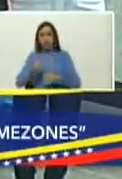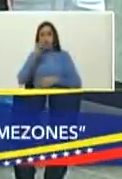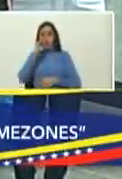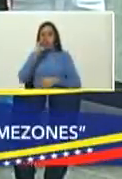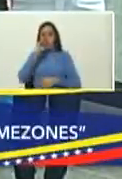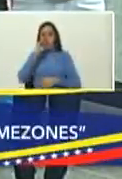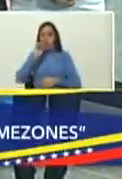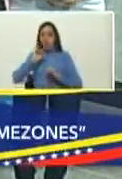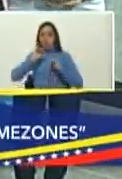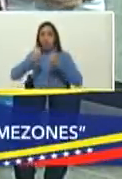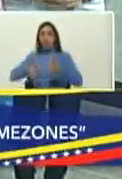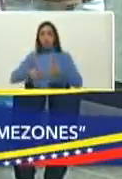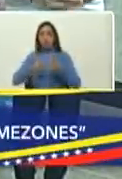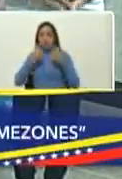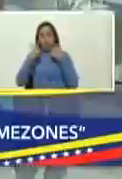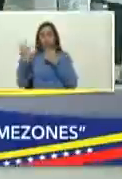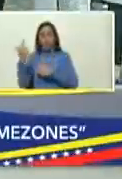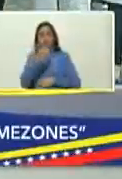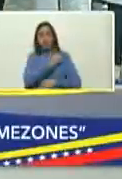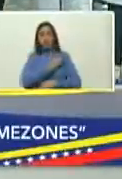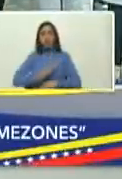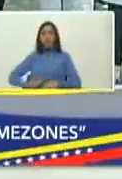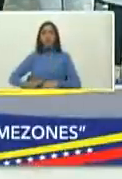adelante mi presidente